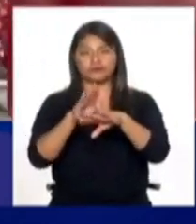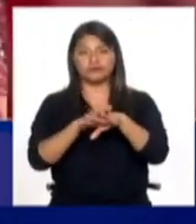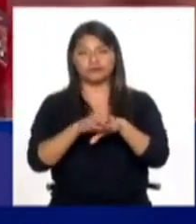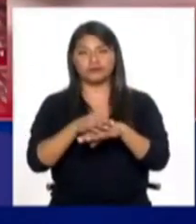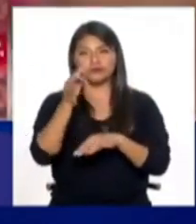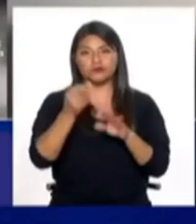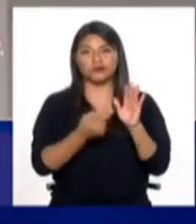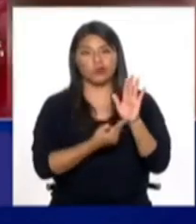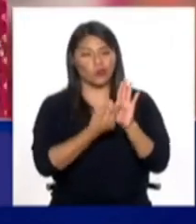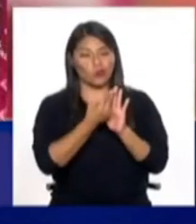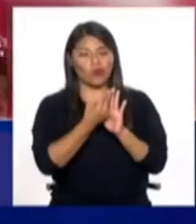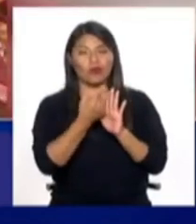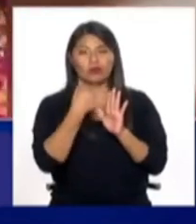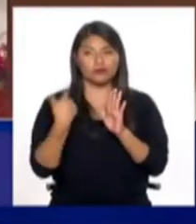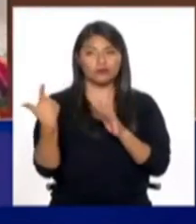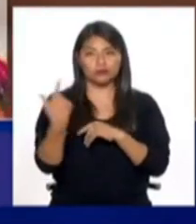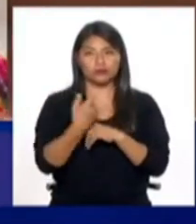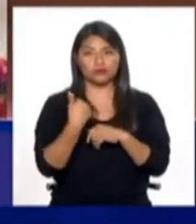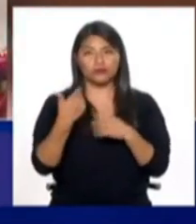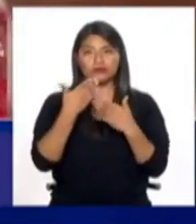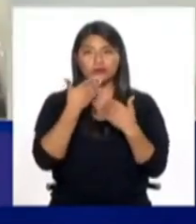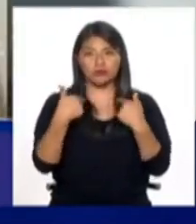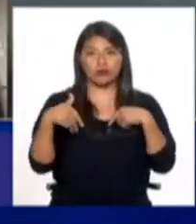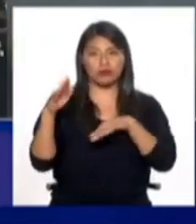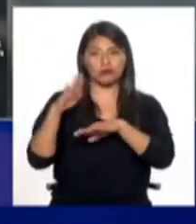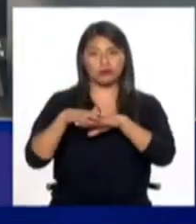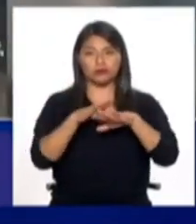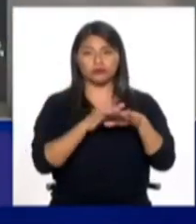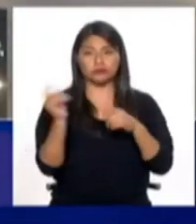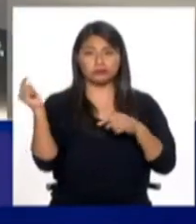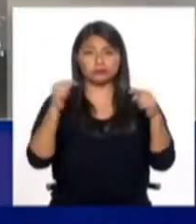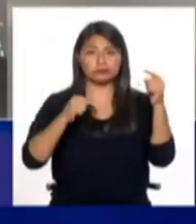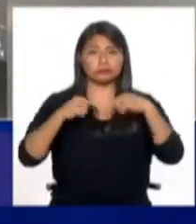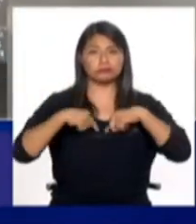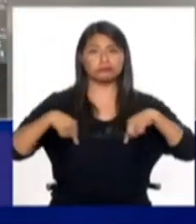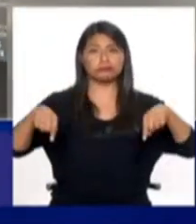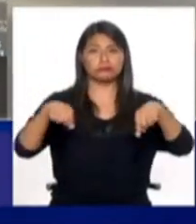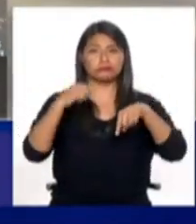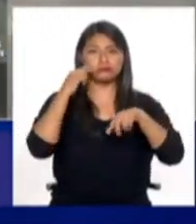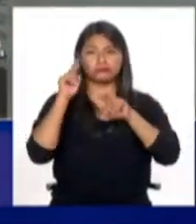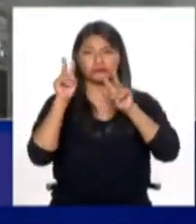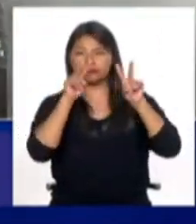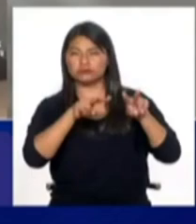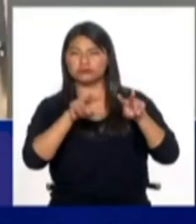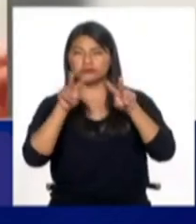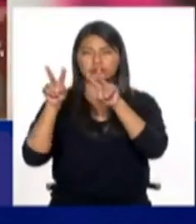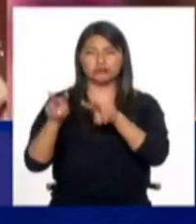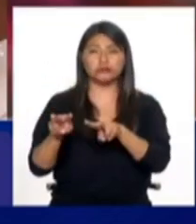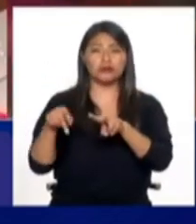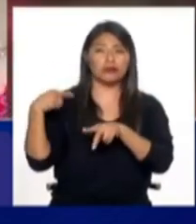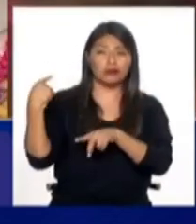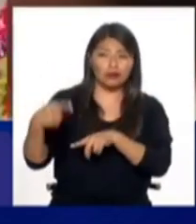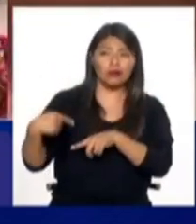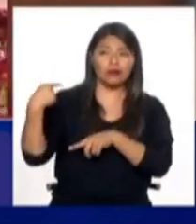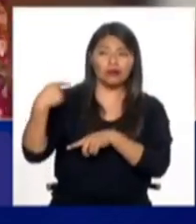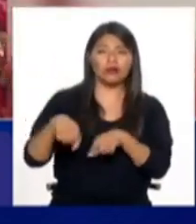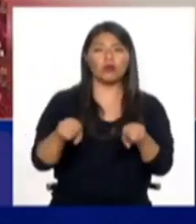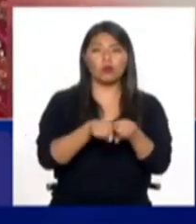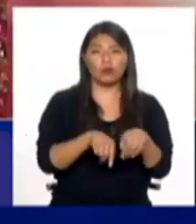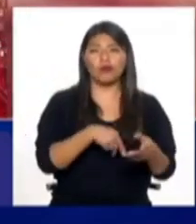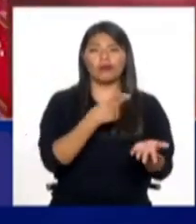en quienes participamos o han participado en que este tipo de hechos sigan dándose y se sigan